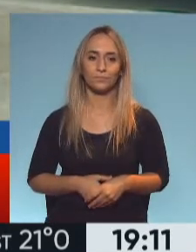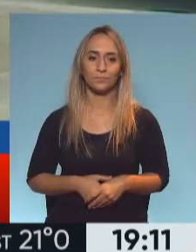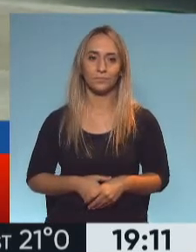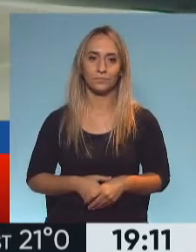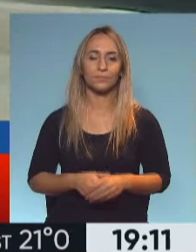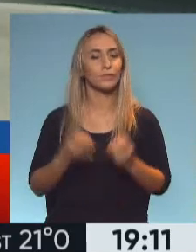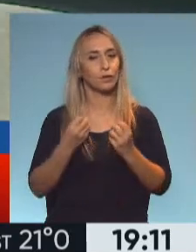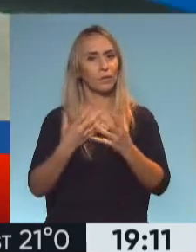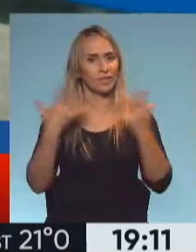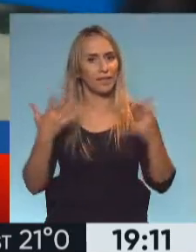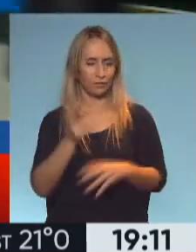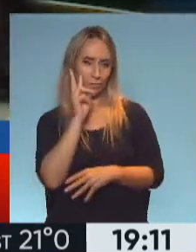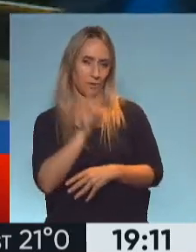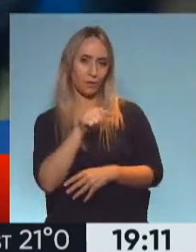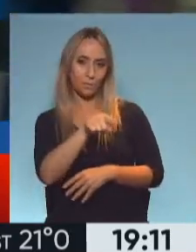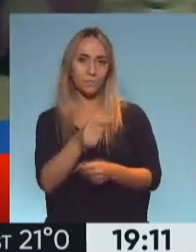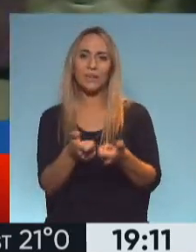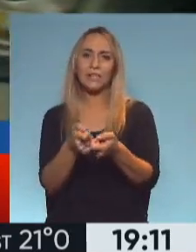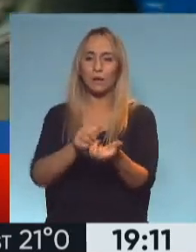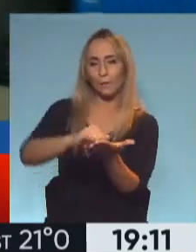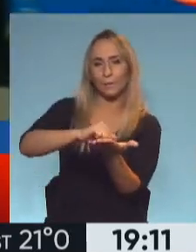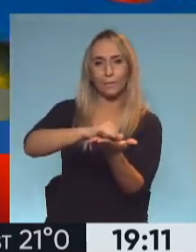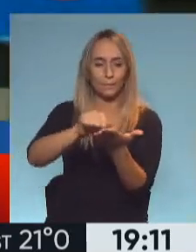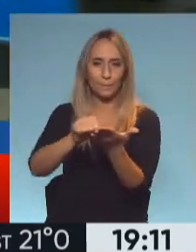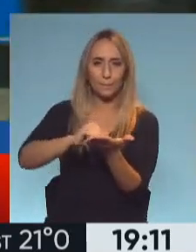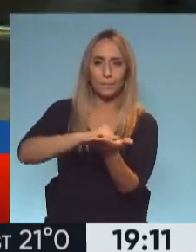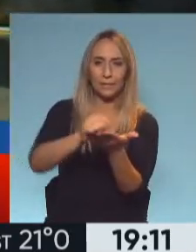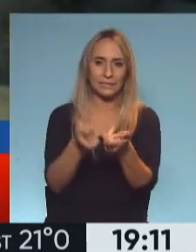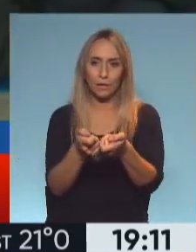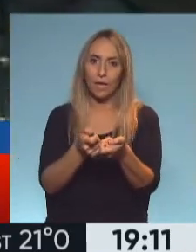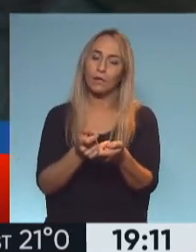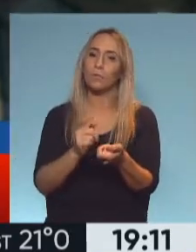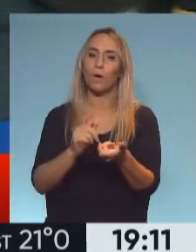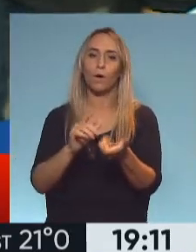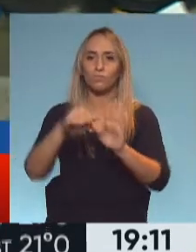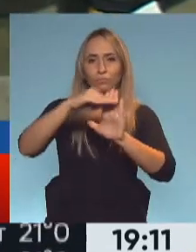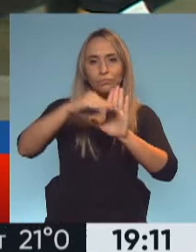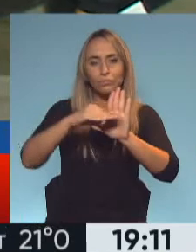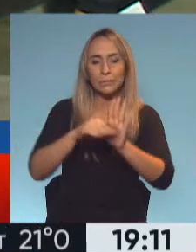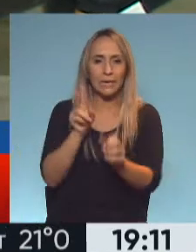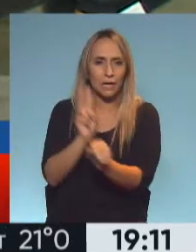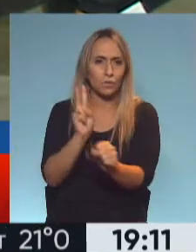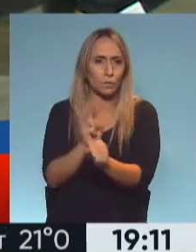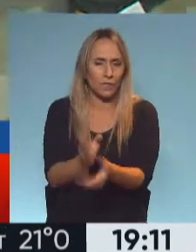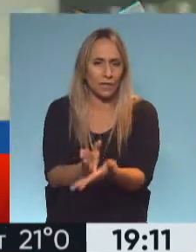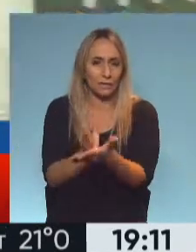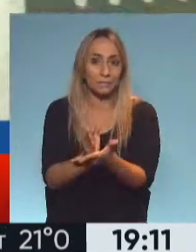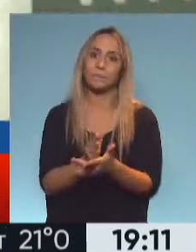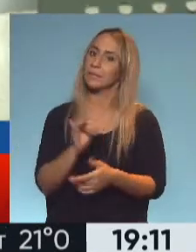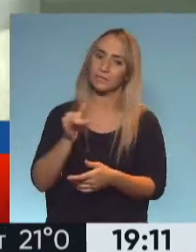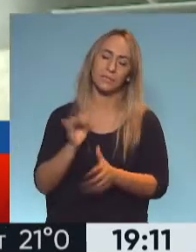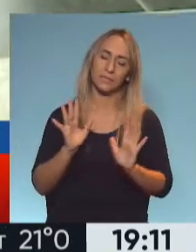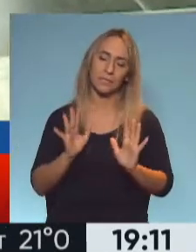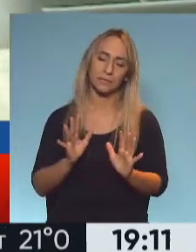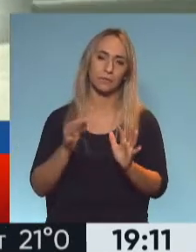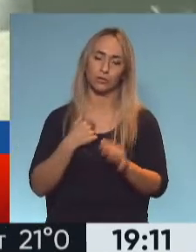Buen día. La vemos que está limpiando el celular. Obviamente, todas las medidas de precaución que se puedan tomar. Todas. Todas y